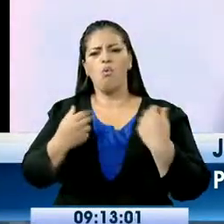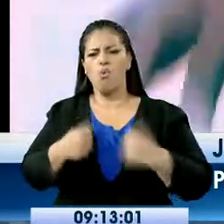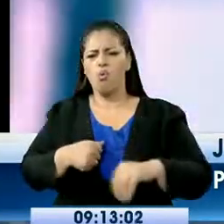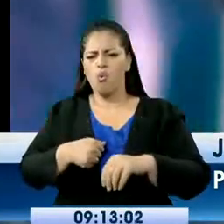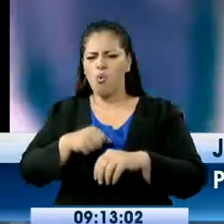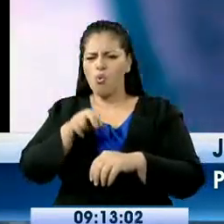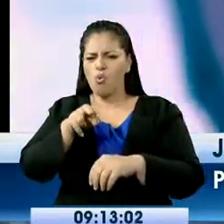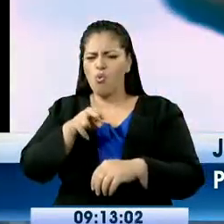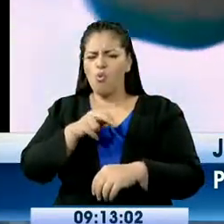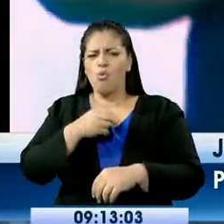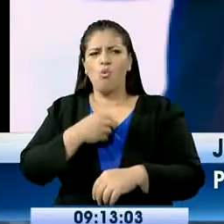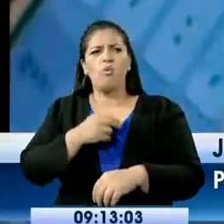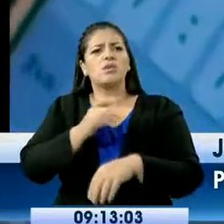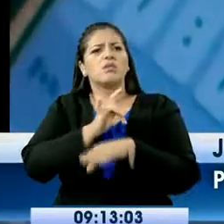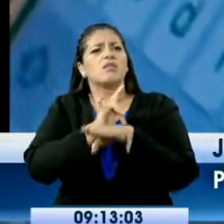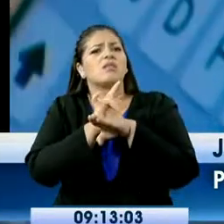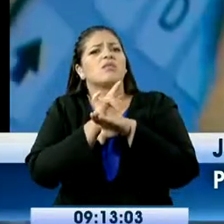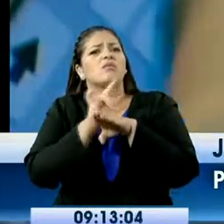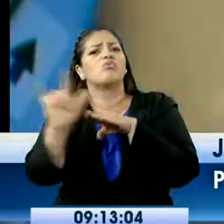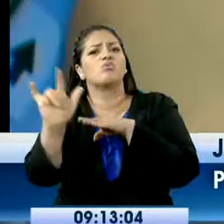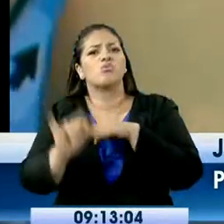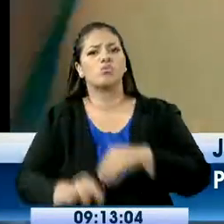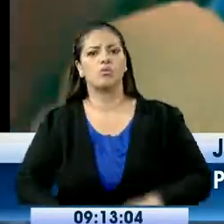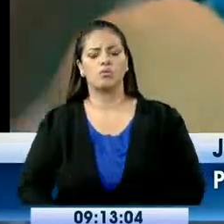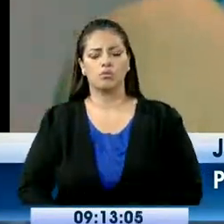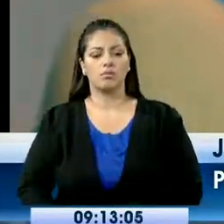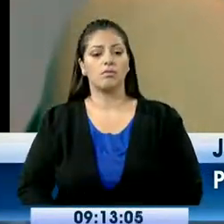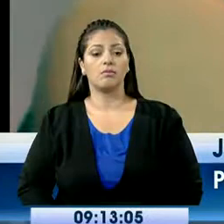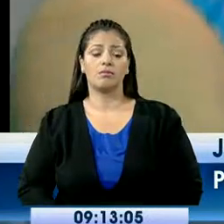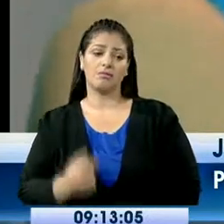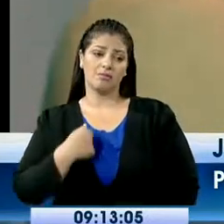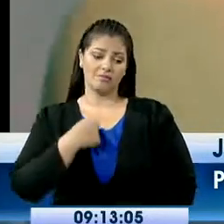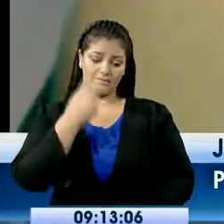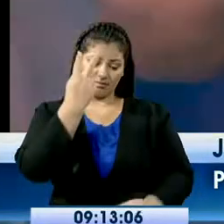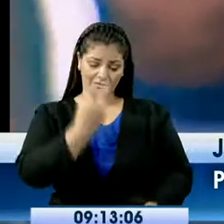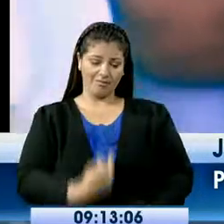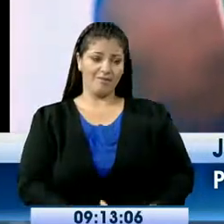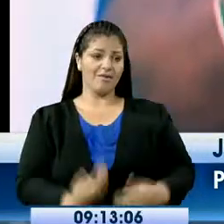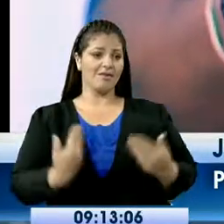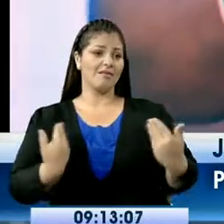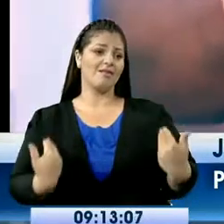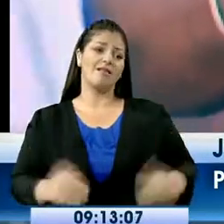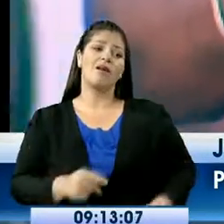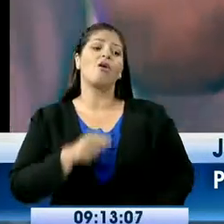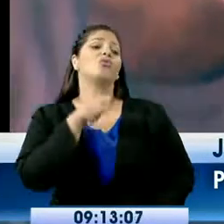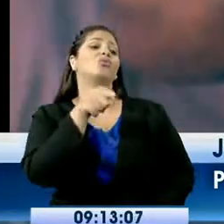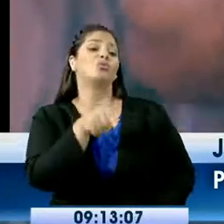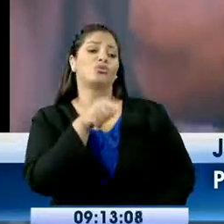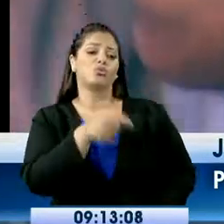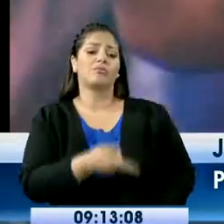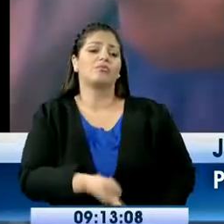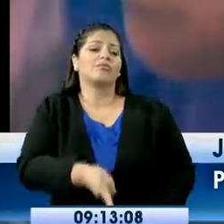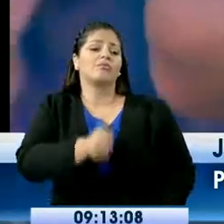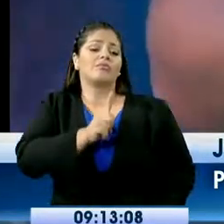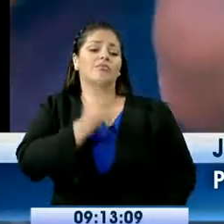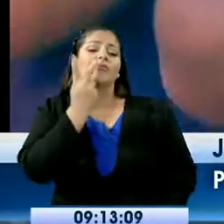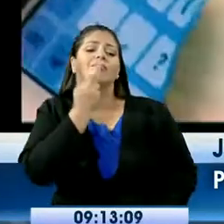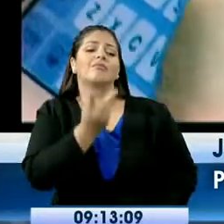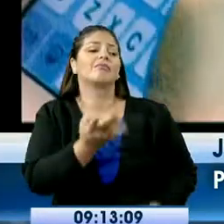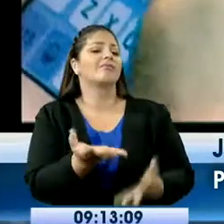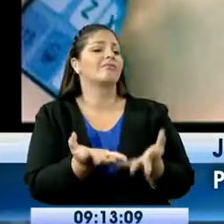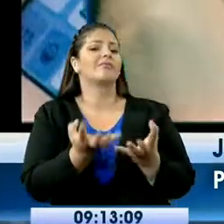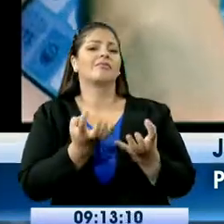salvó porque ya había escuchado de otros amigos que se dieron a la tentación y después pagaron con creces.